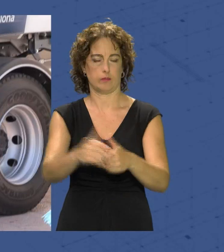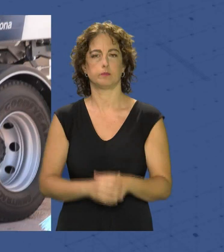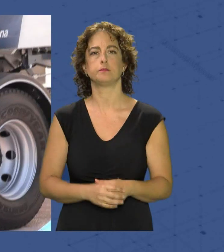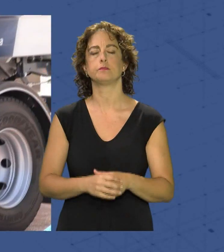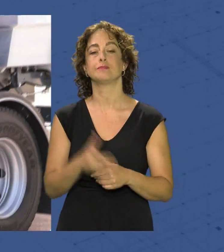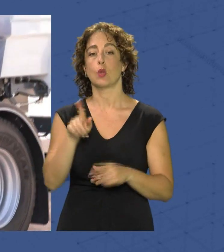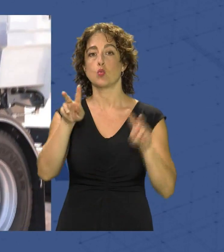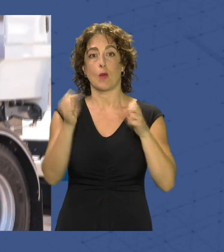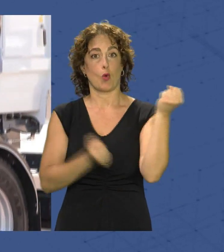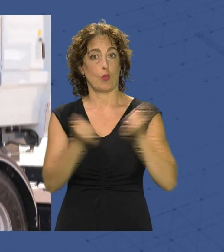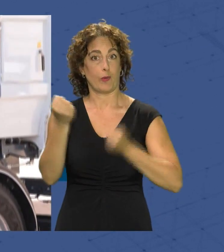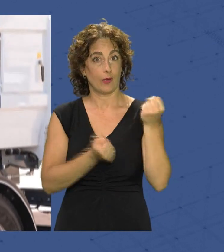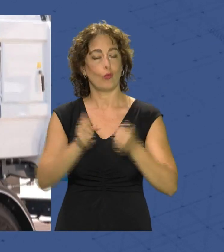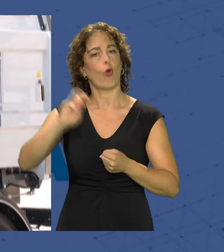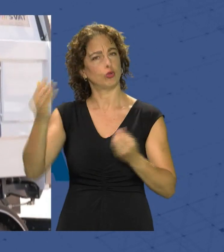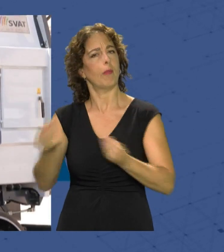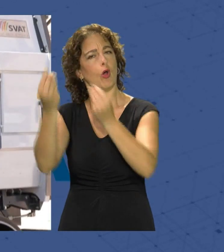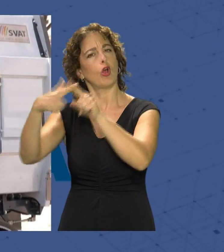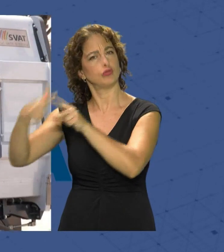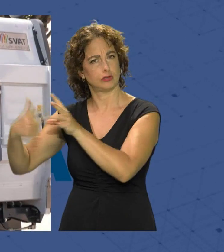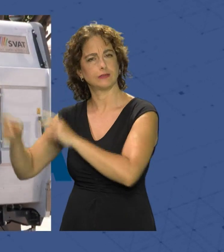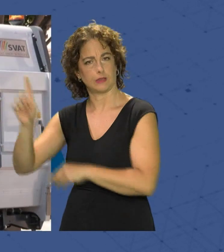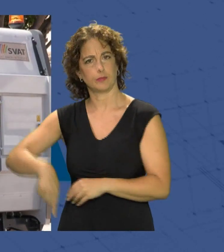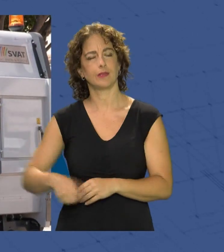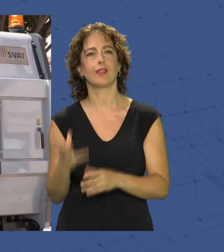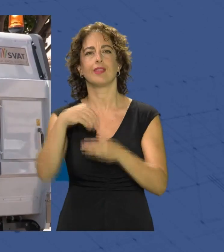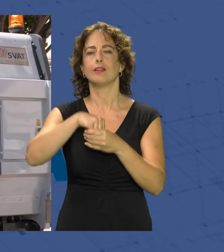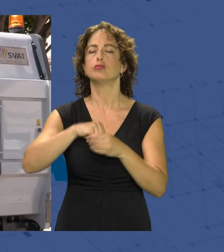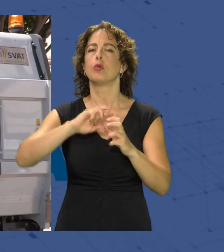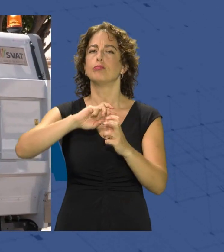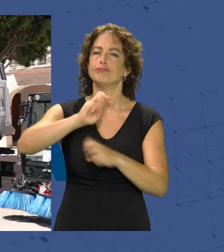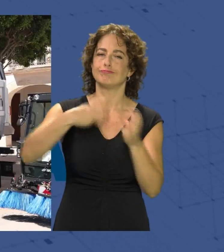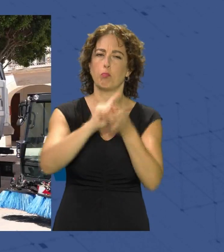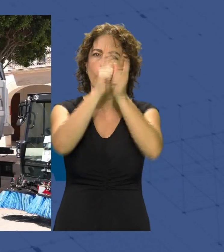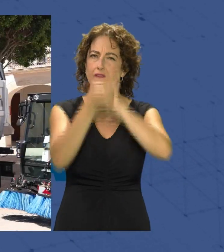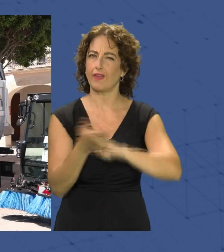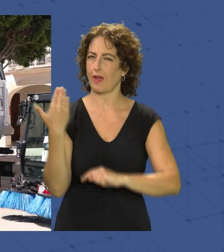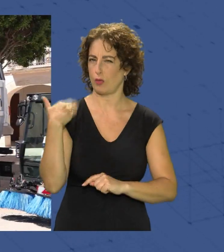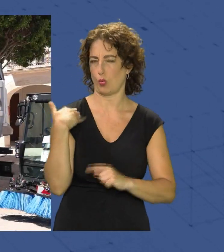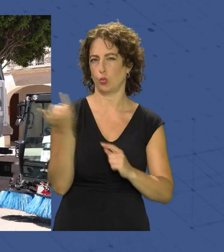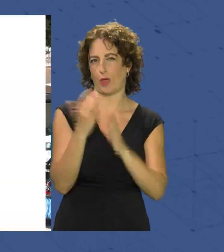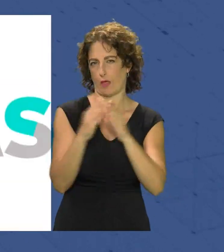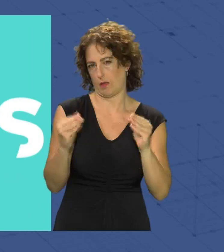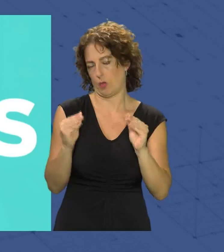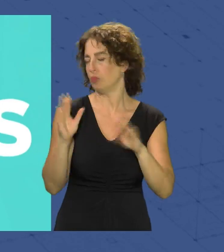nuevos vehículos, así como otras mejoras, forman parte de un modificado aprobado en junta de gobierno.